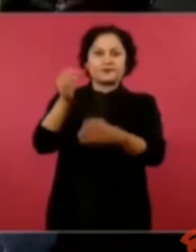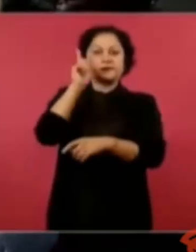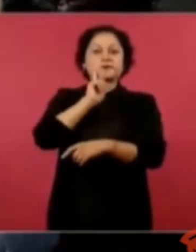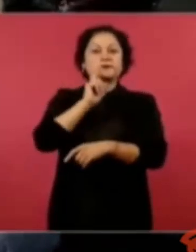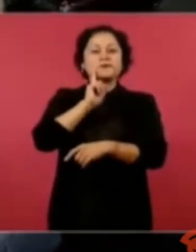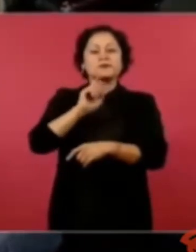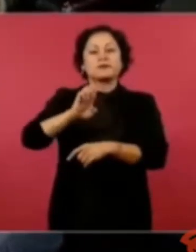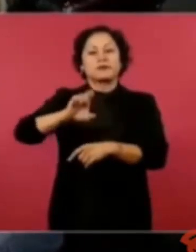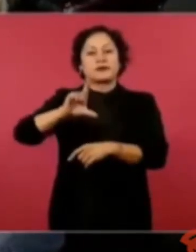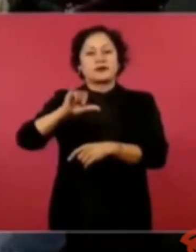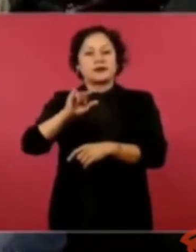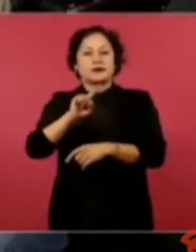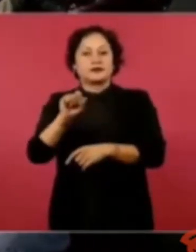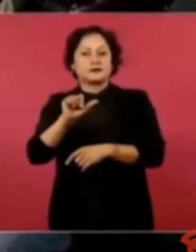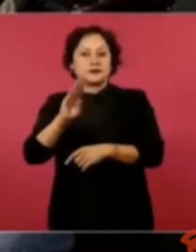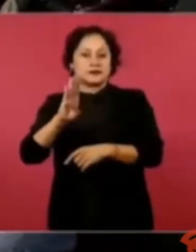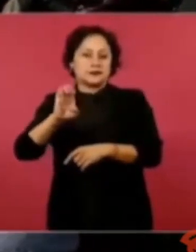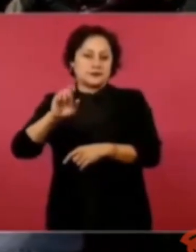Issste.